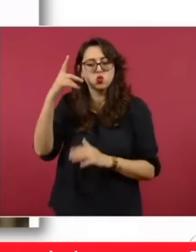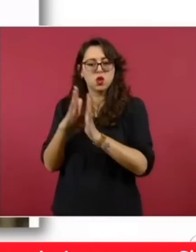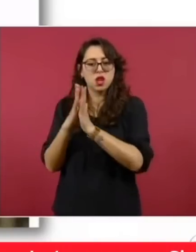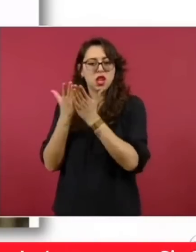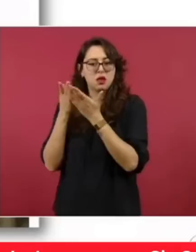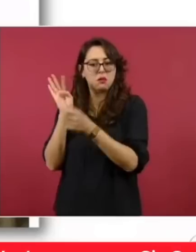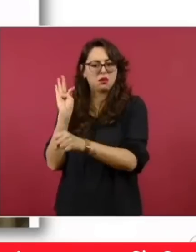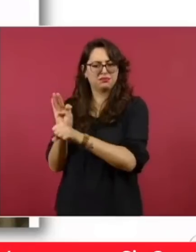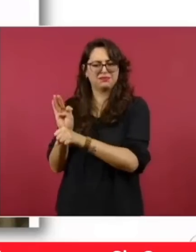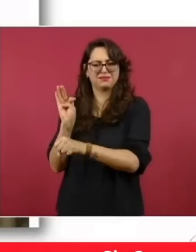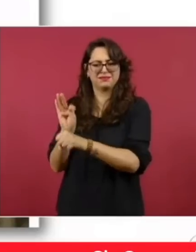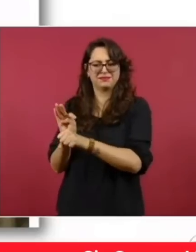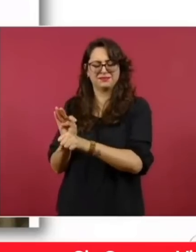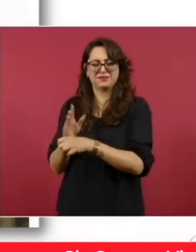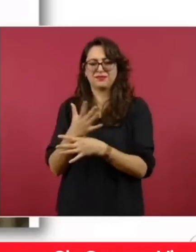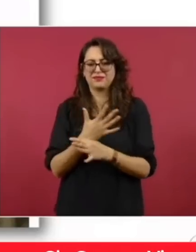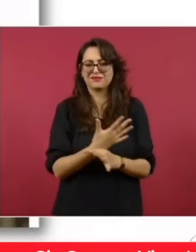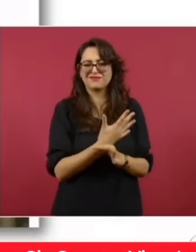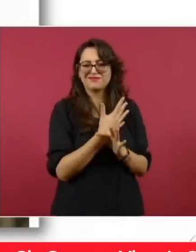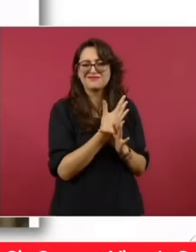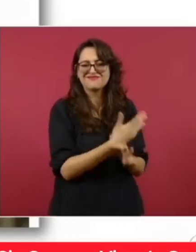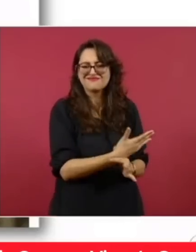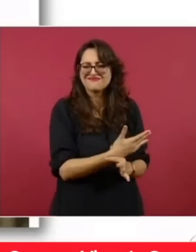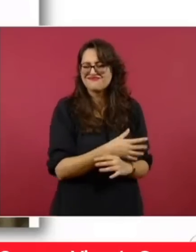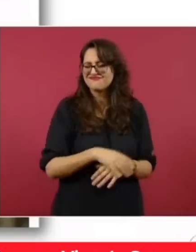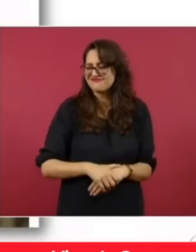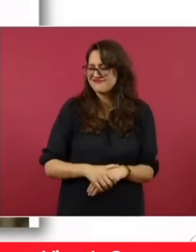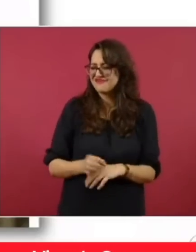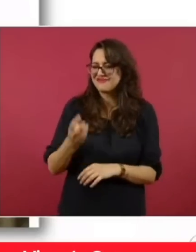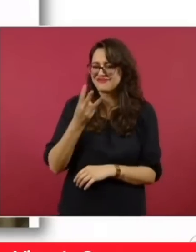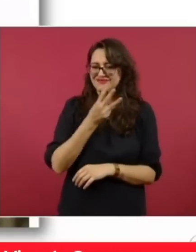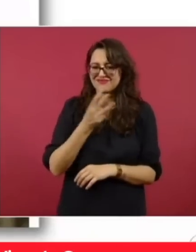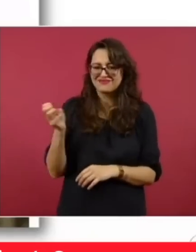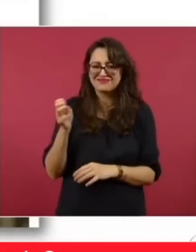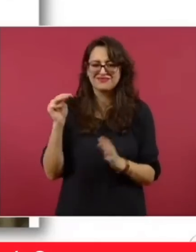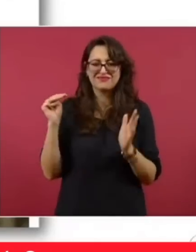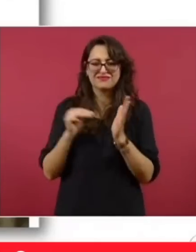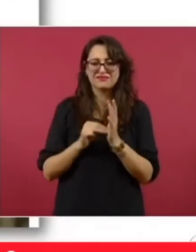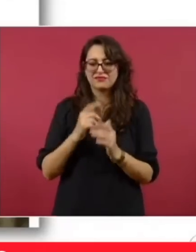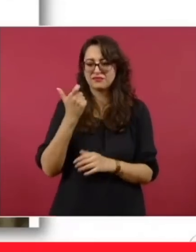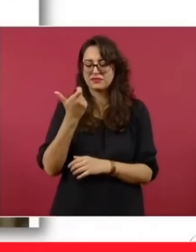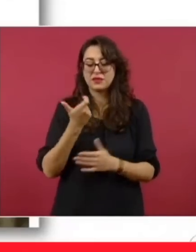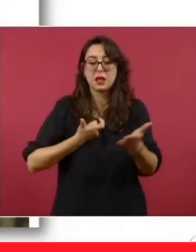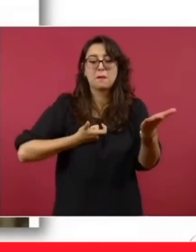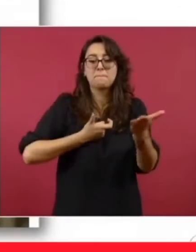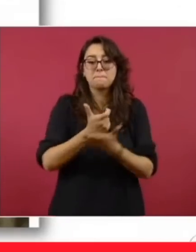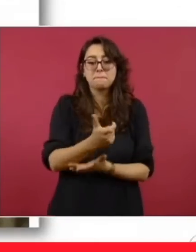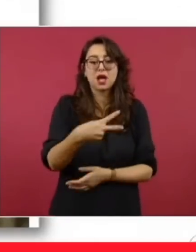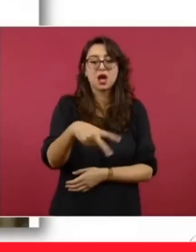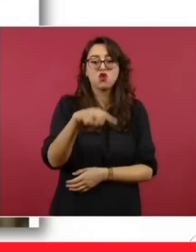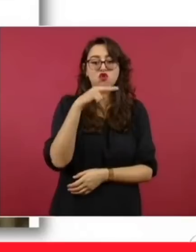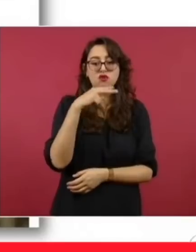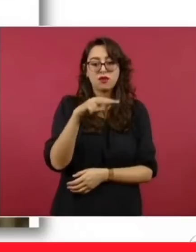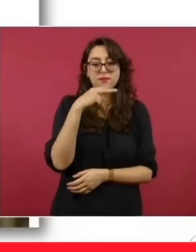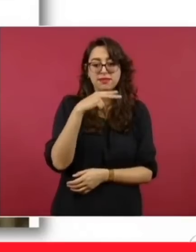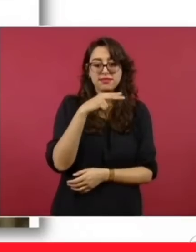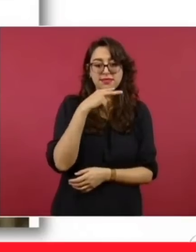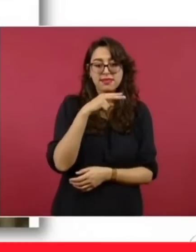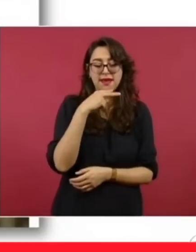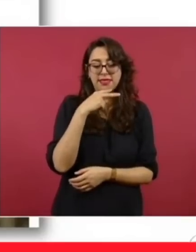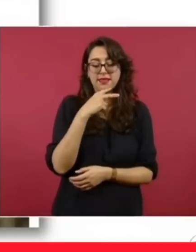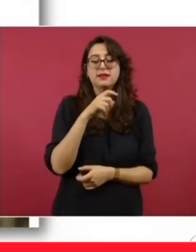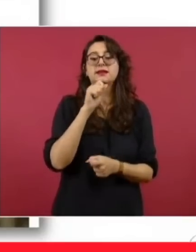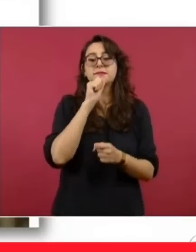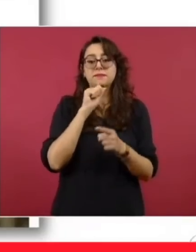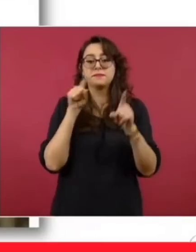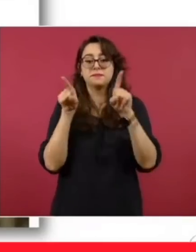gastó casi 300 mil pesos en la compra de pavos de Navidad, además de compras inesperadas de monedas